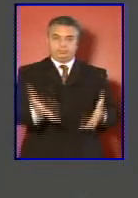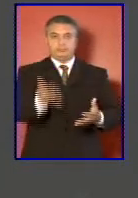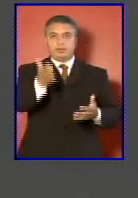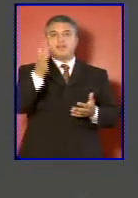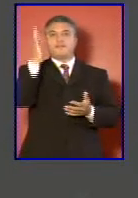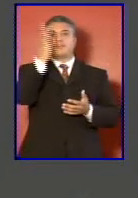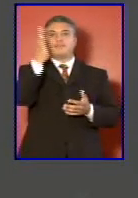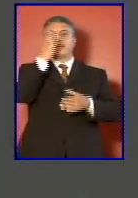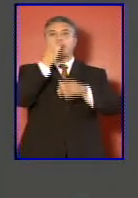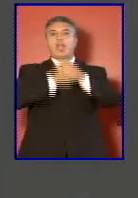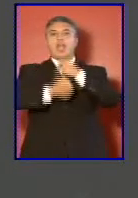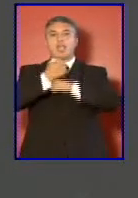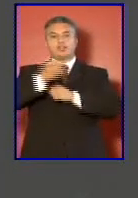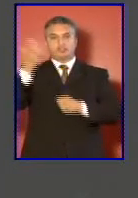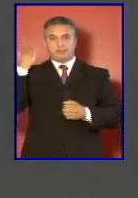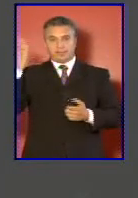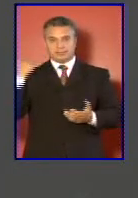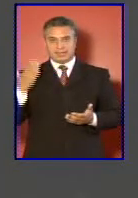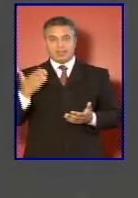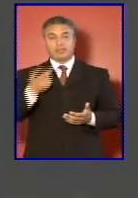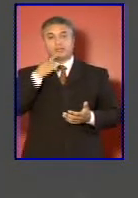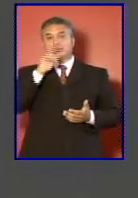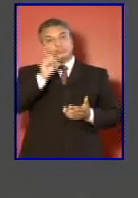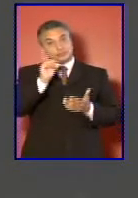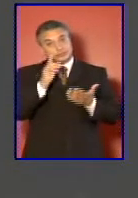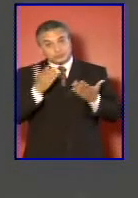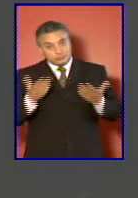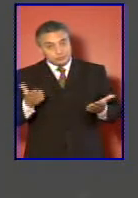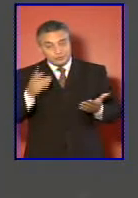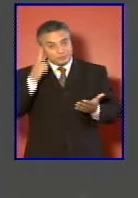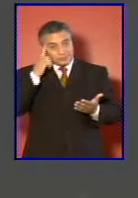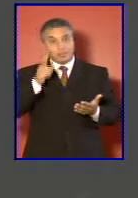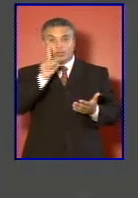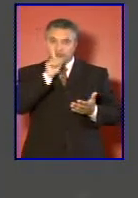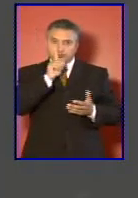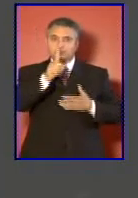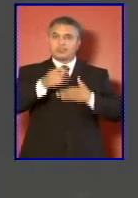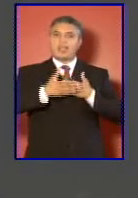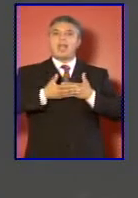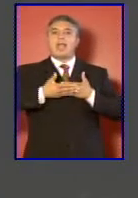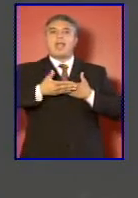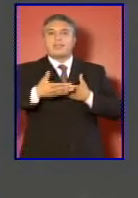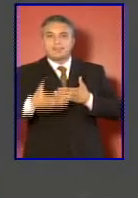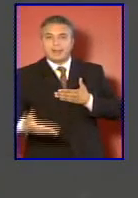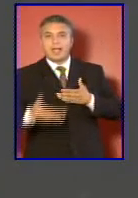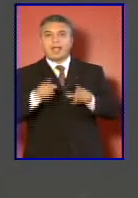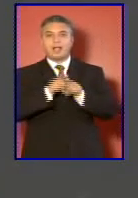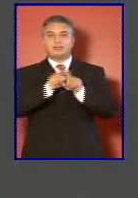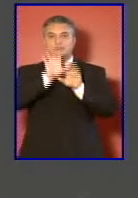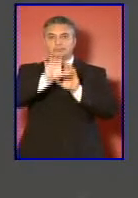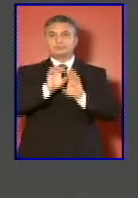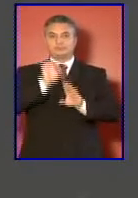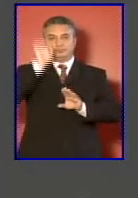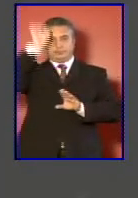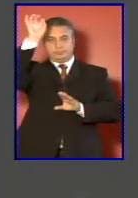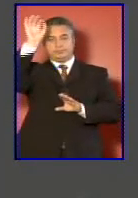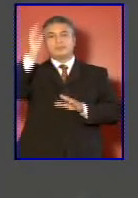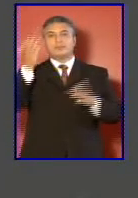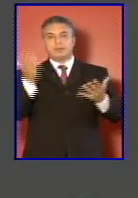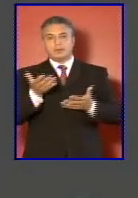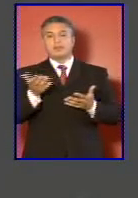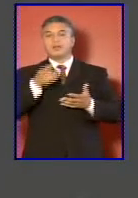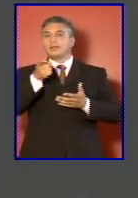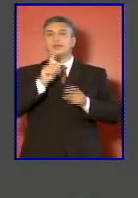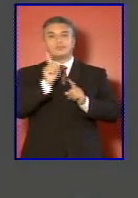del año pasado no obstante hubo atrasos en su vector de lanzamiento y en la